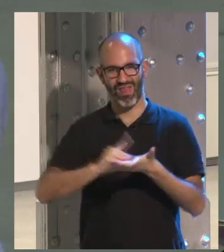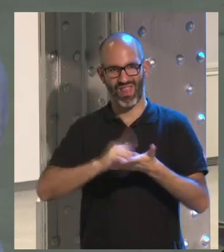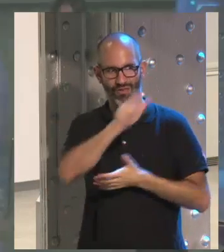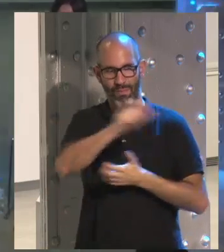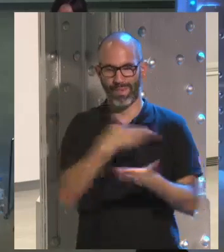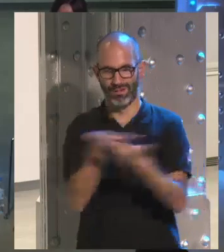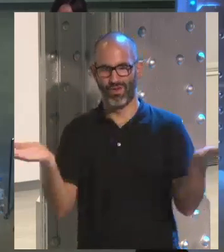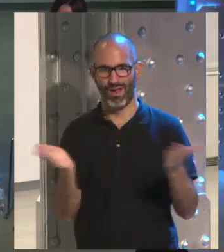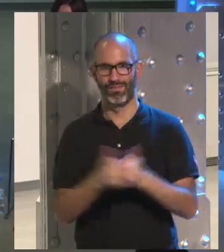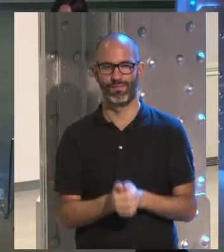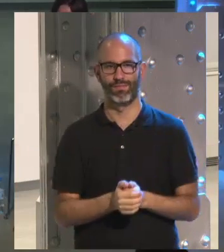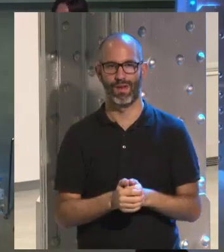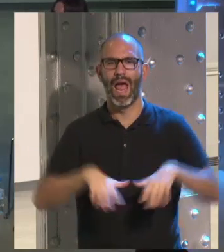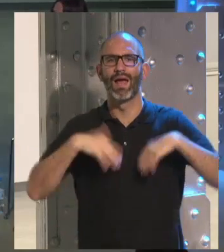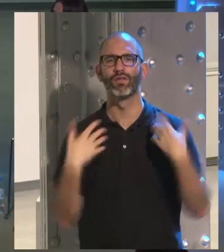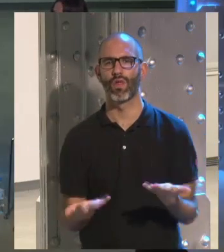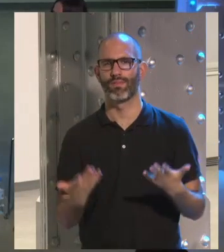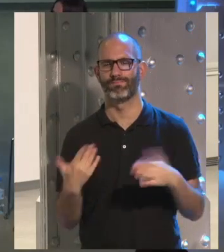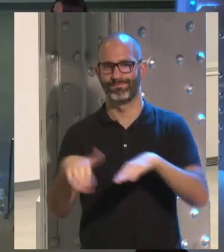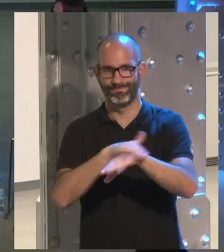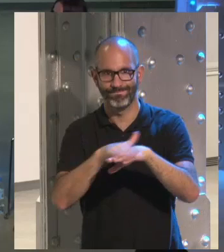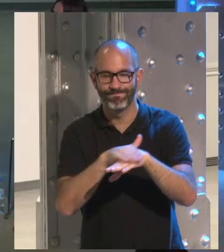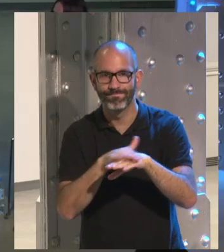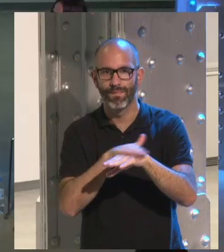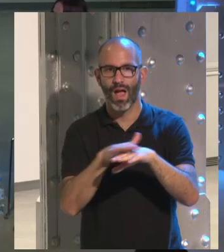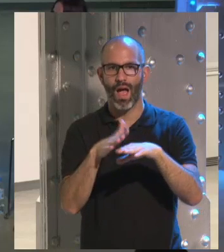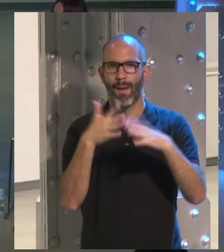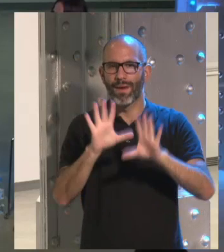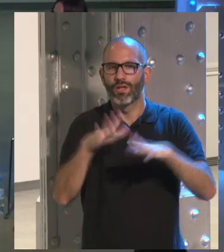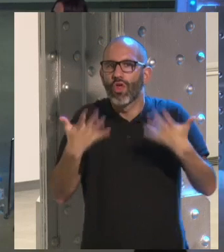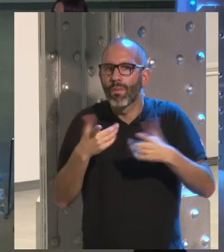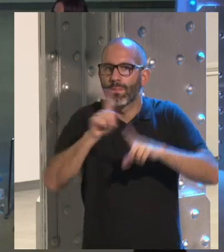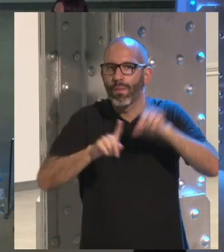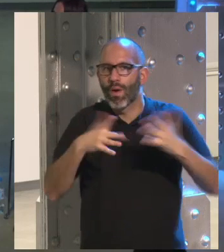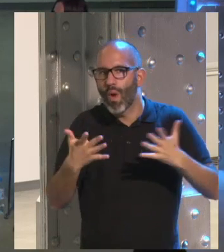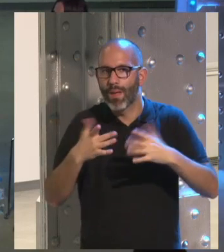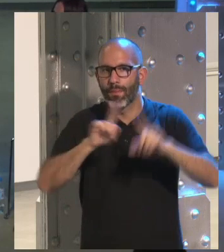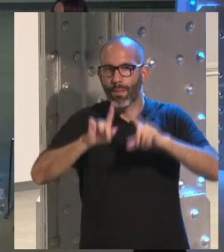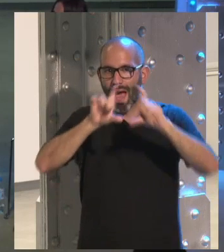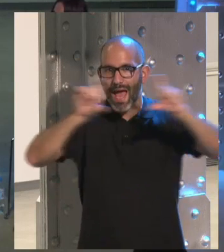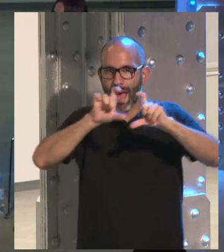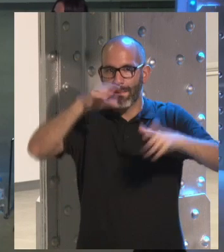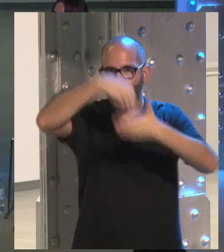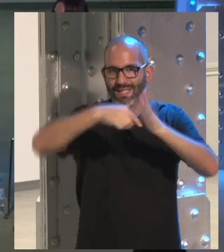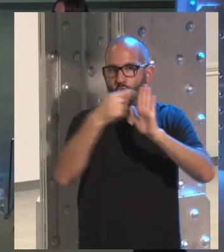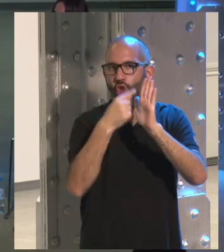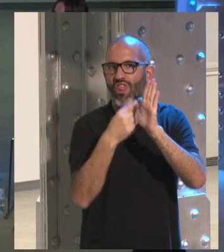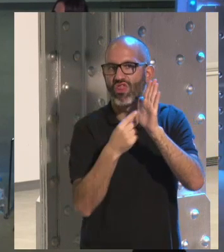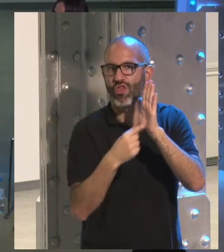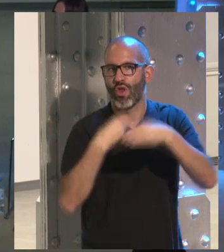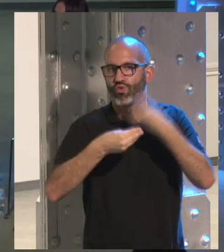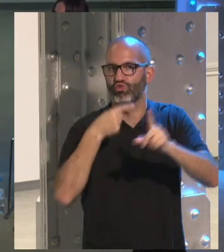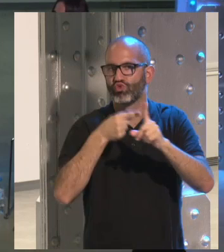servicios. Vale, entonces, perdóname, pero ahí el problema está en las empresas que ponen esas condiciones de uso entonces, ¿no?